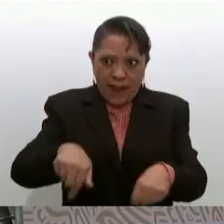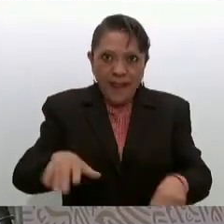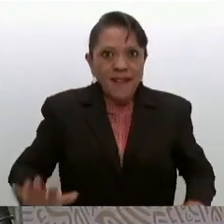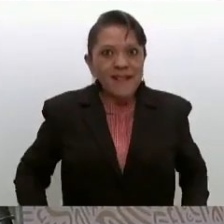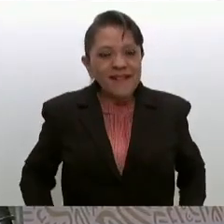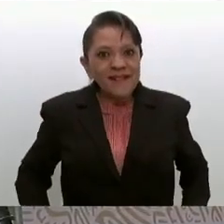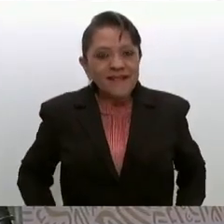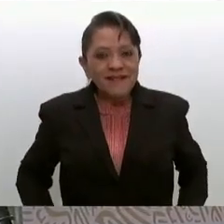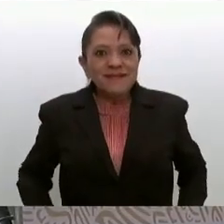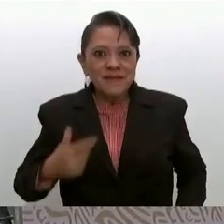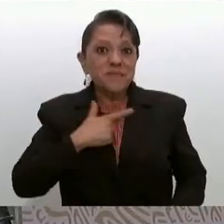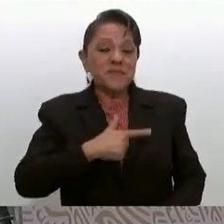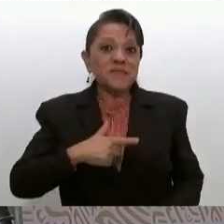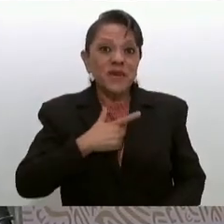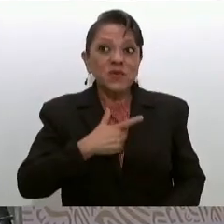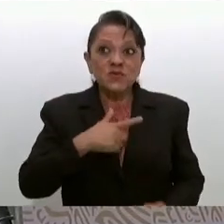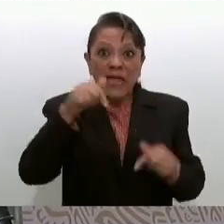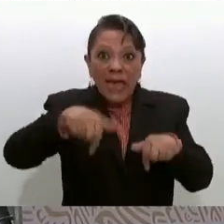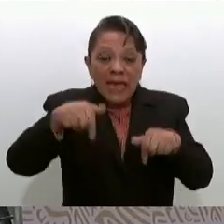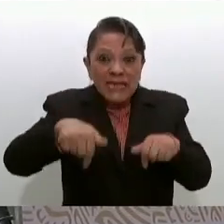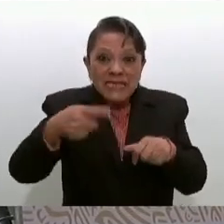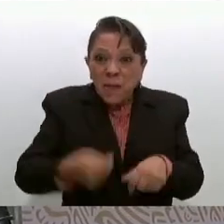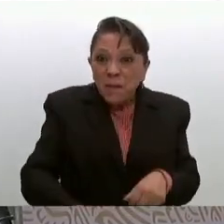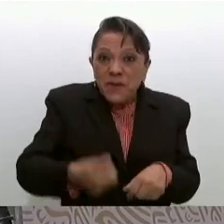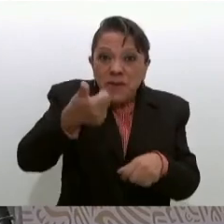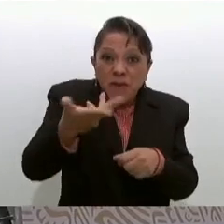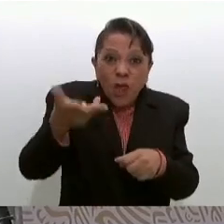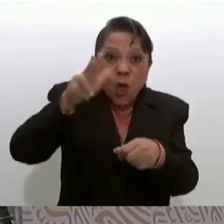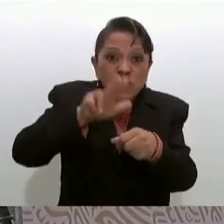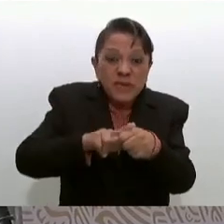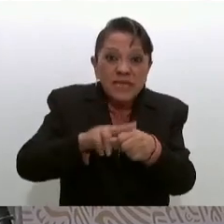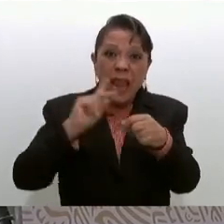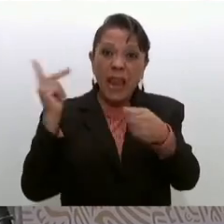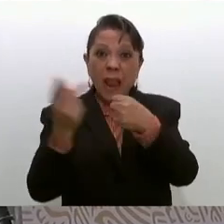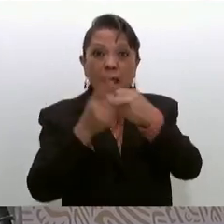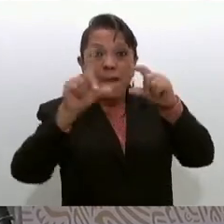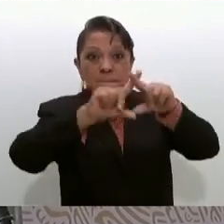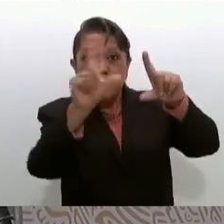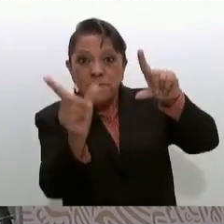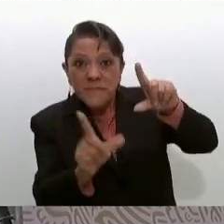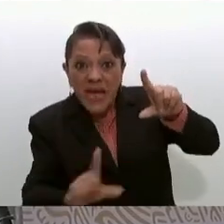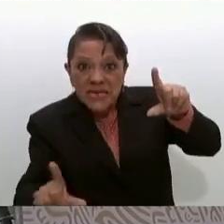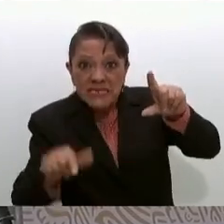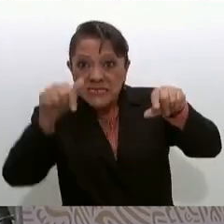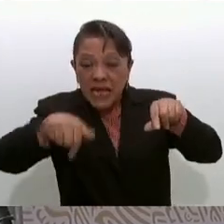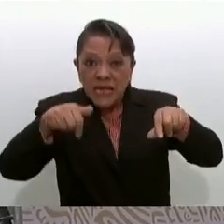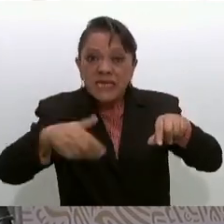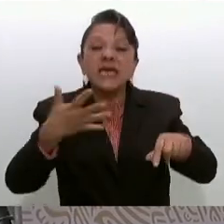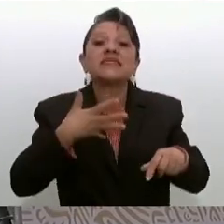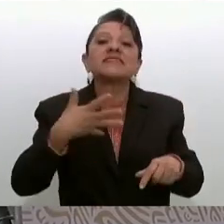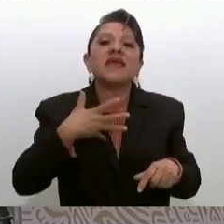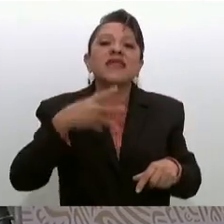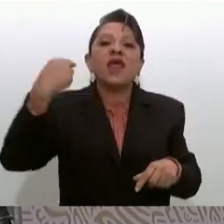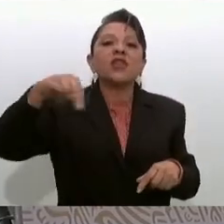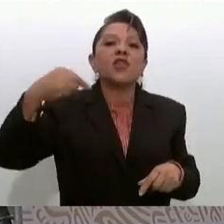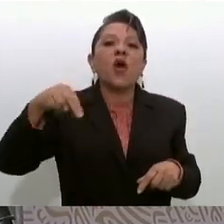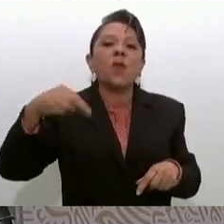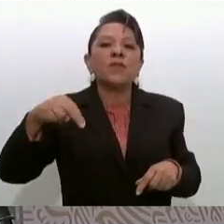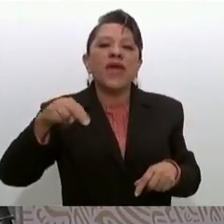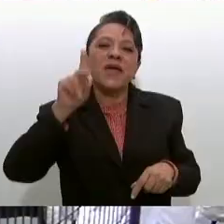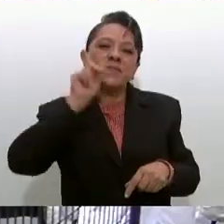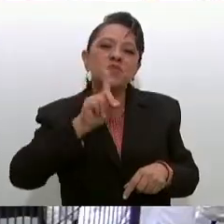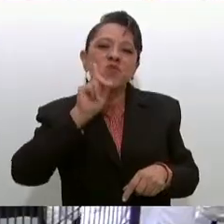Fue el primer hospital del país, de todas las instituciones, que tiene el nombre de una enfermera, de la enfermera María de la Luz